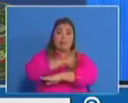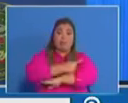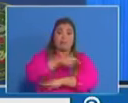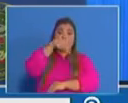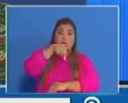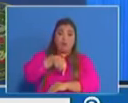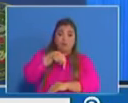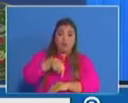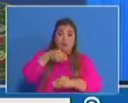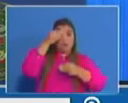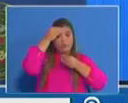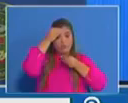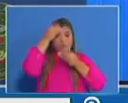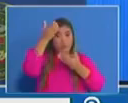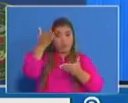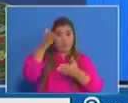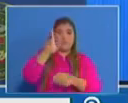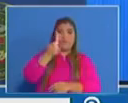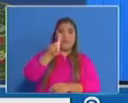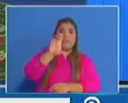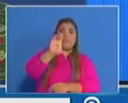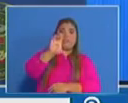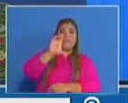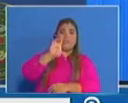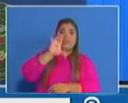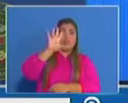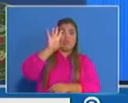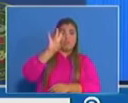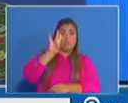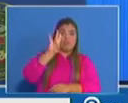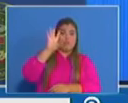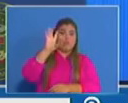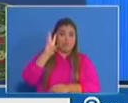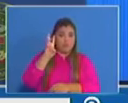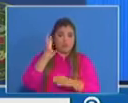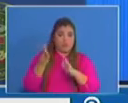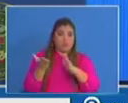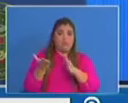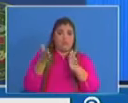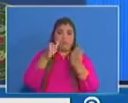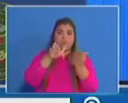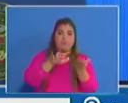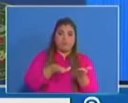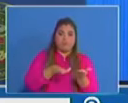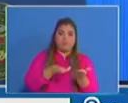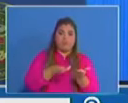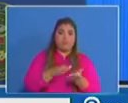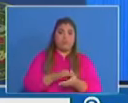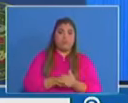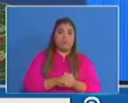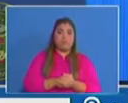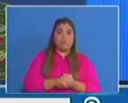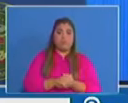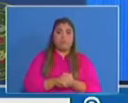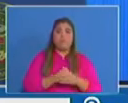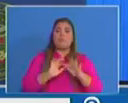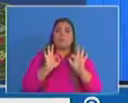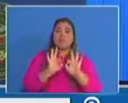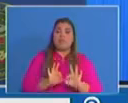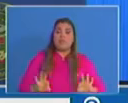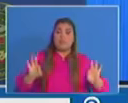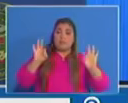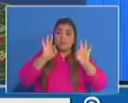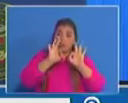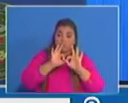176 fallecidos acumulados. Importante decir que